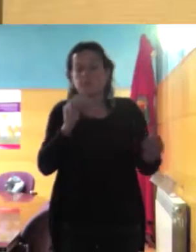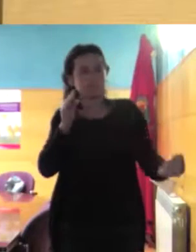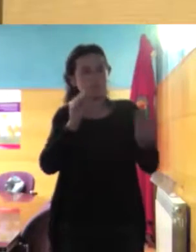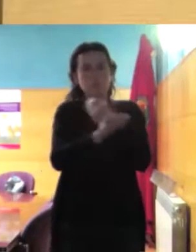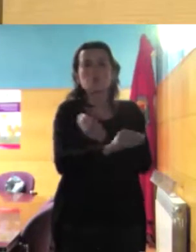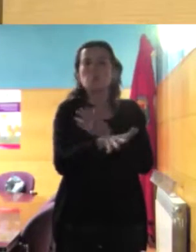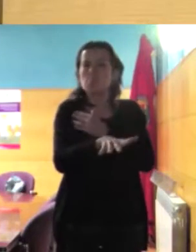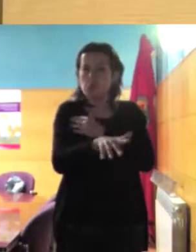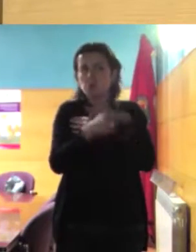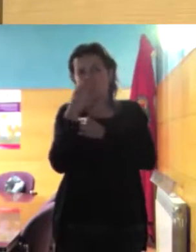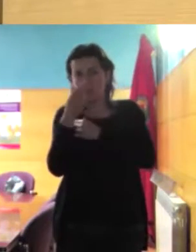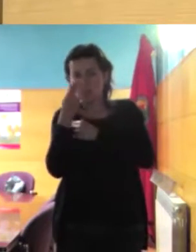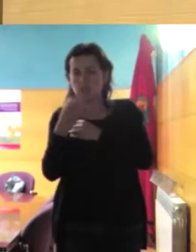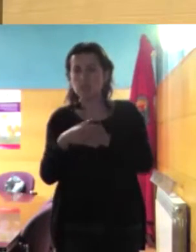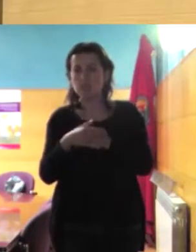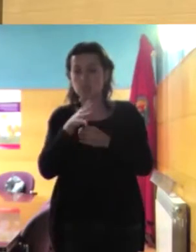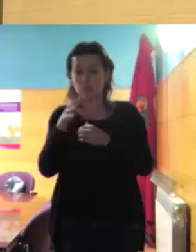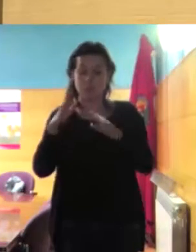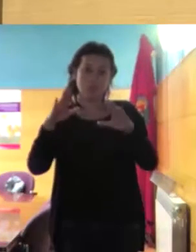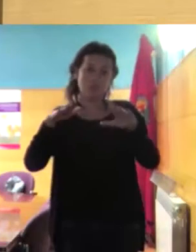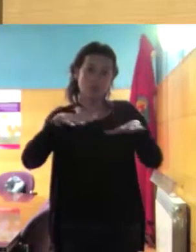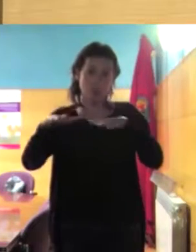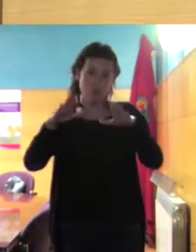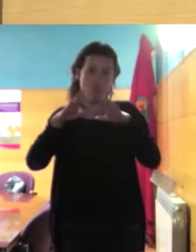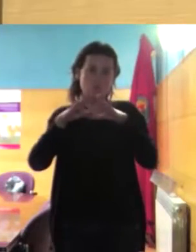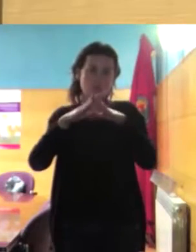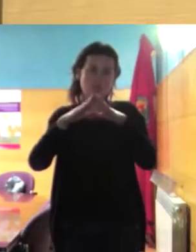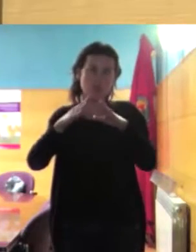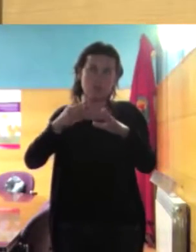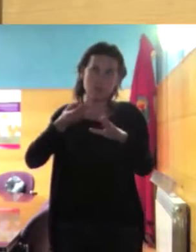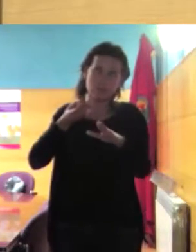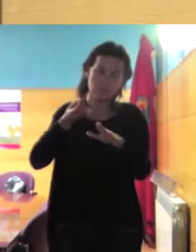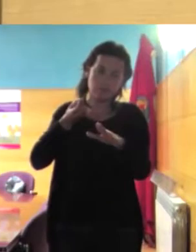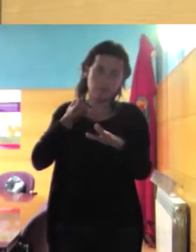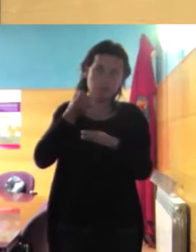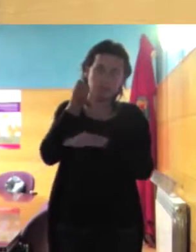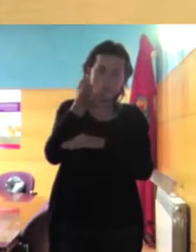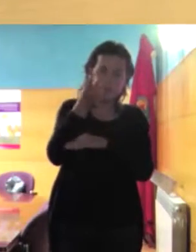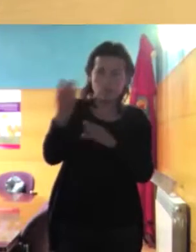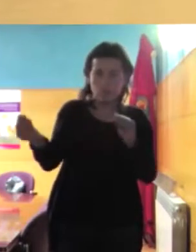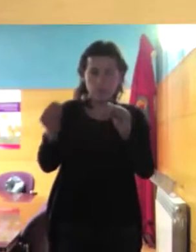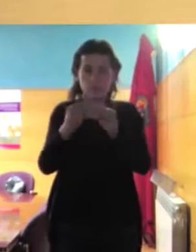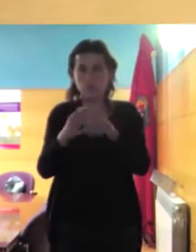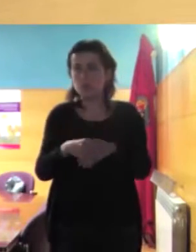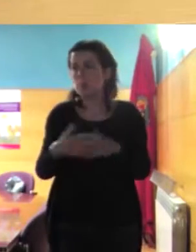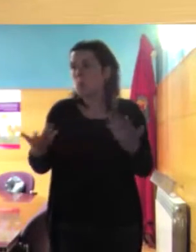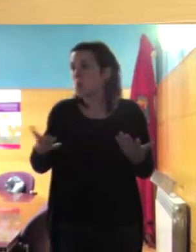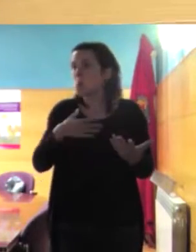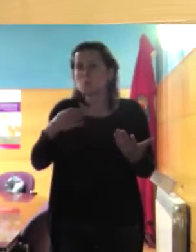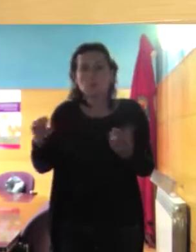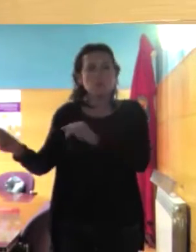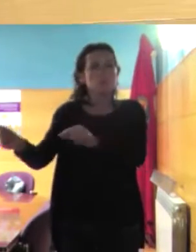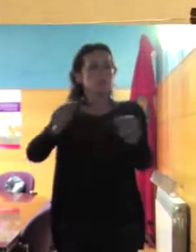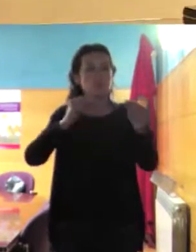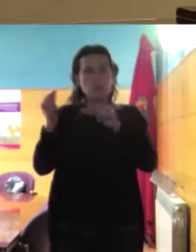dentro de una corriente de lo mismo y bueno y tendremos que poder debatir sobre todo esto como sobre otros temas